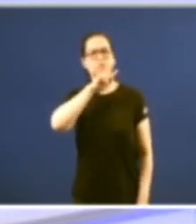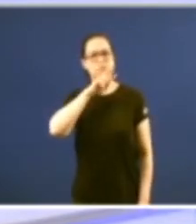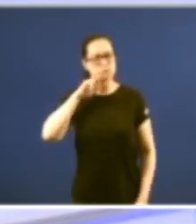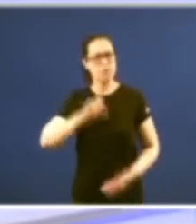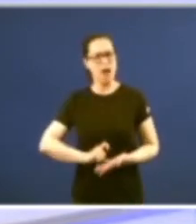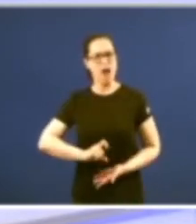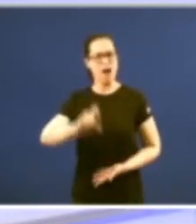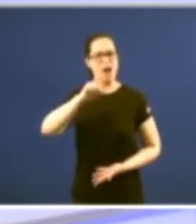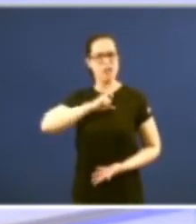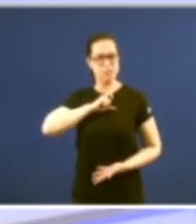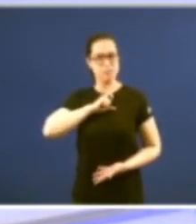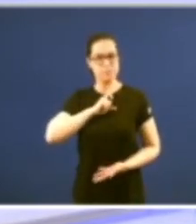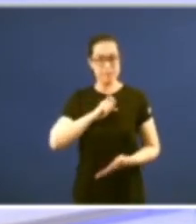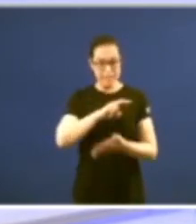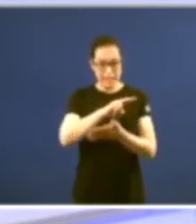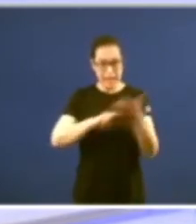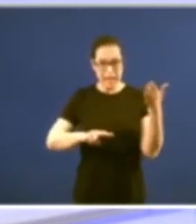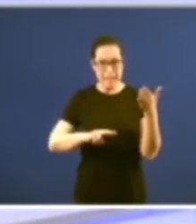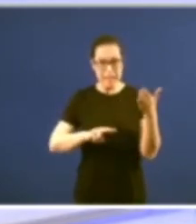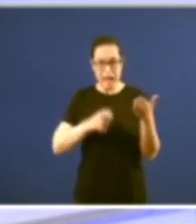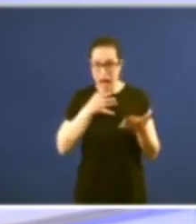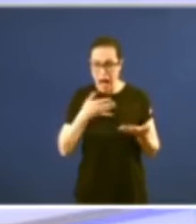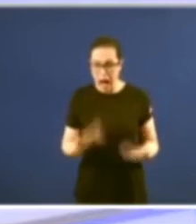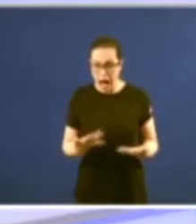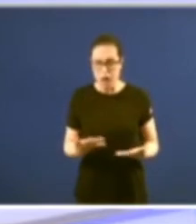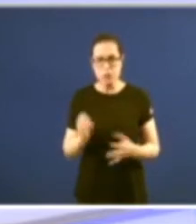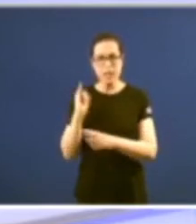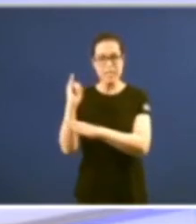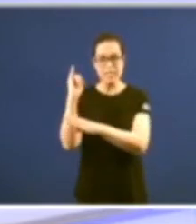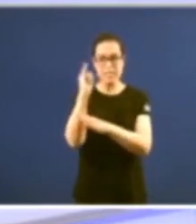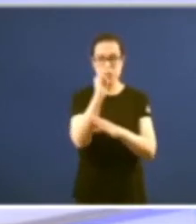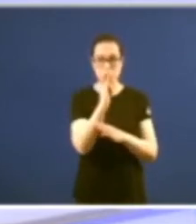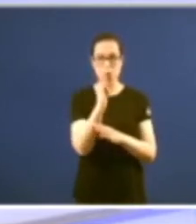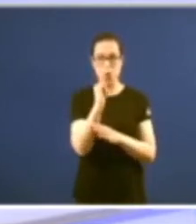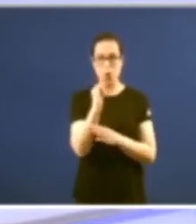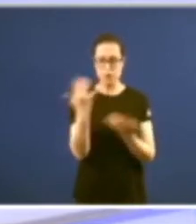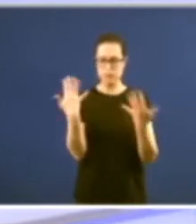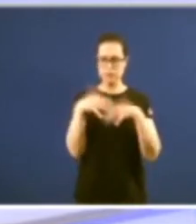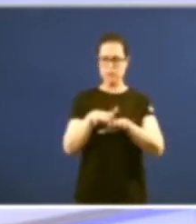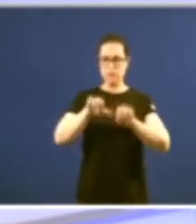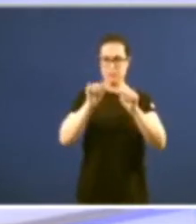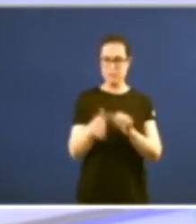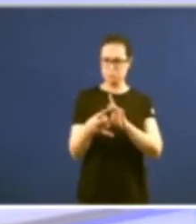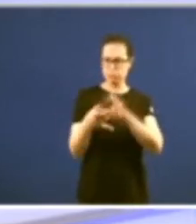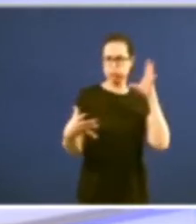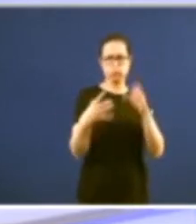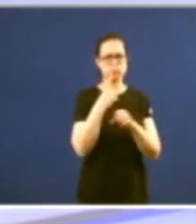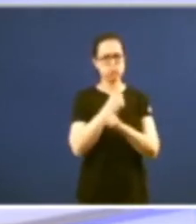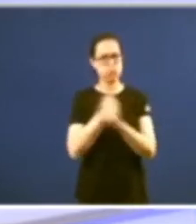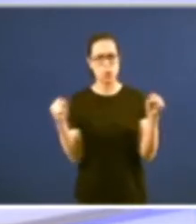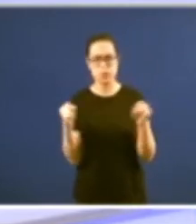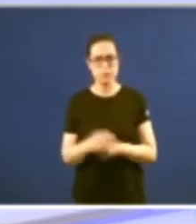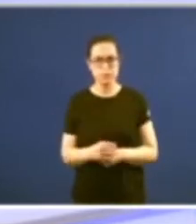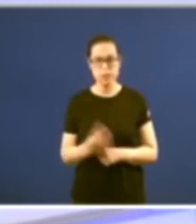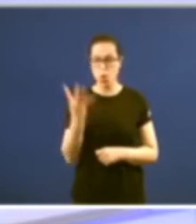é impensable vivir hoxe a marxe das institucións que conforman o noso modo de vida catro décadas